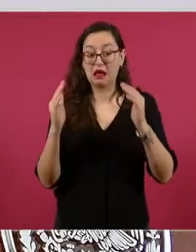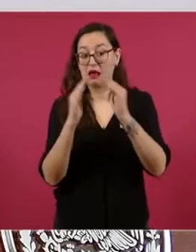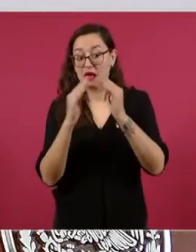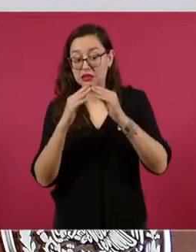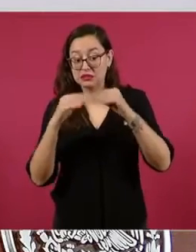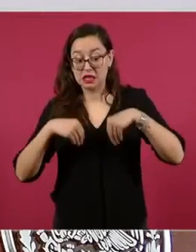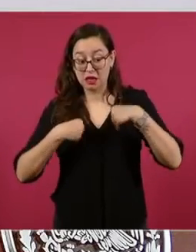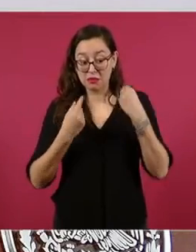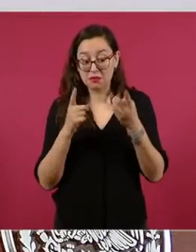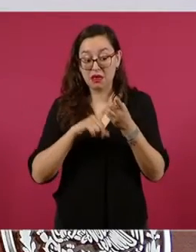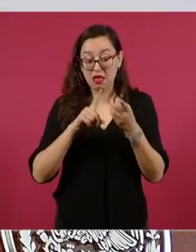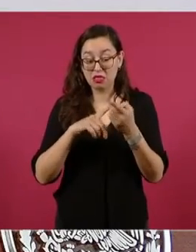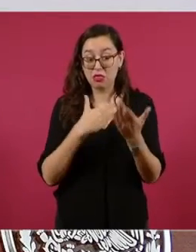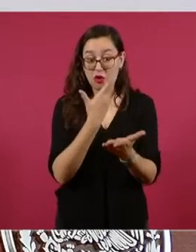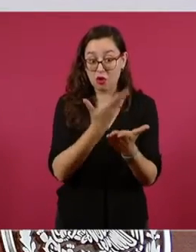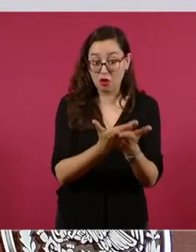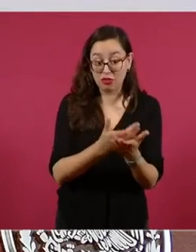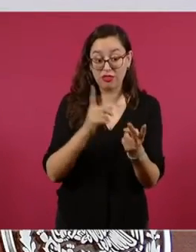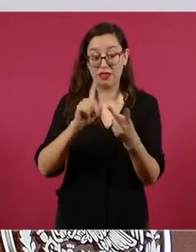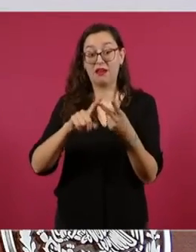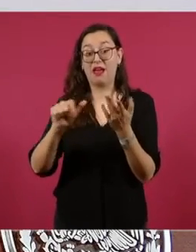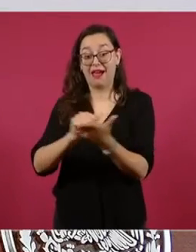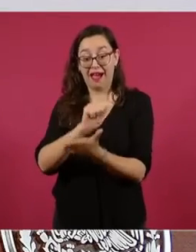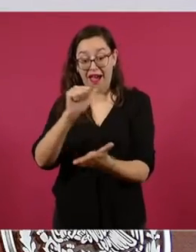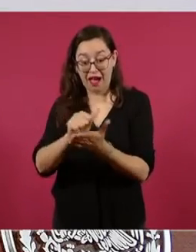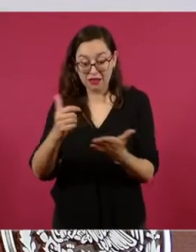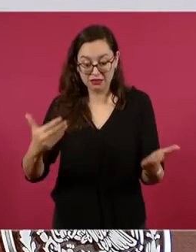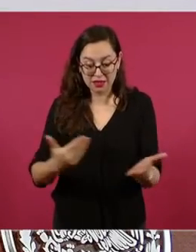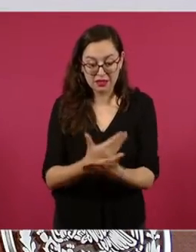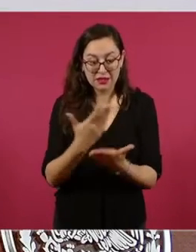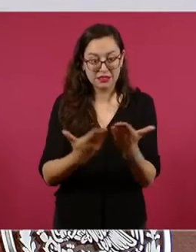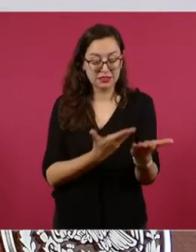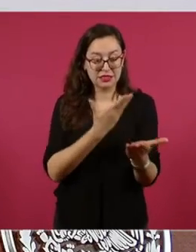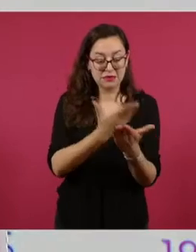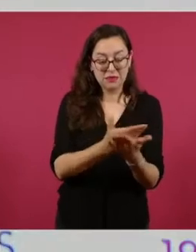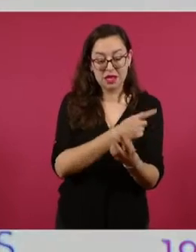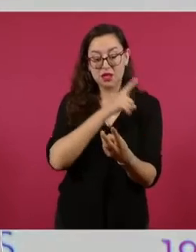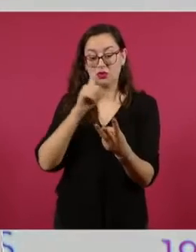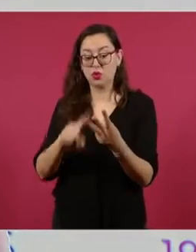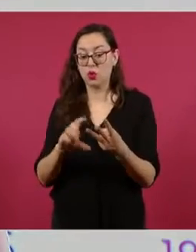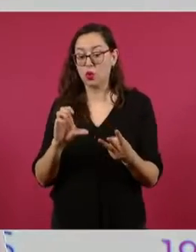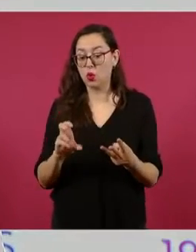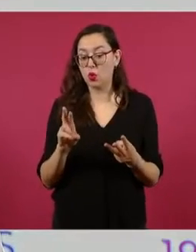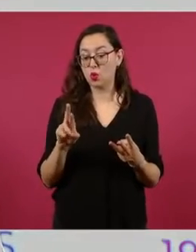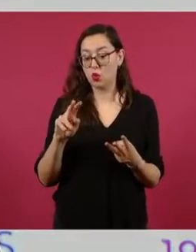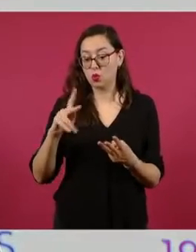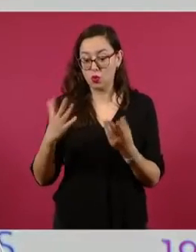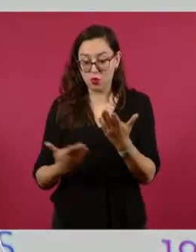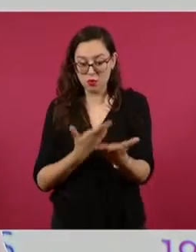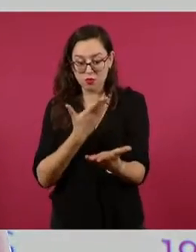nacimiento, que es un trámite que a los mexicanos en el exterior puede ser complicado. Por ejemplo,